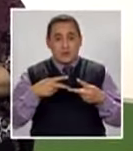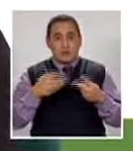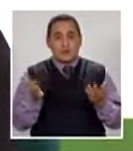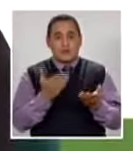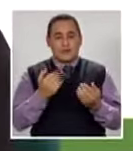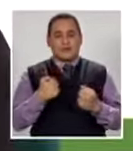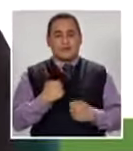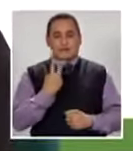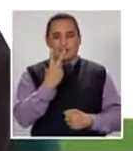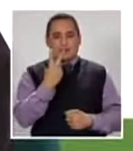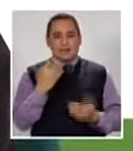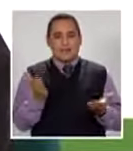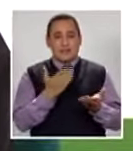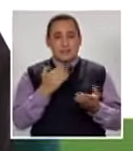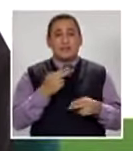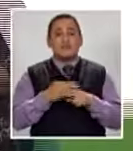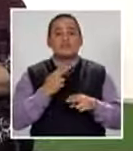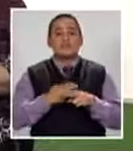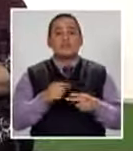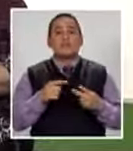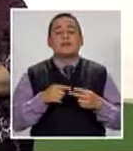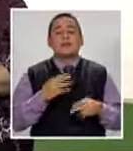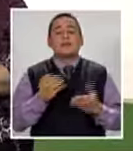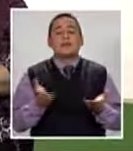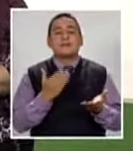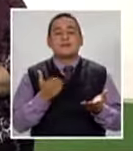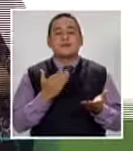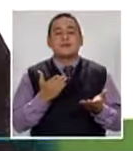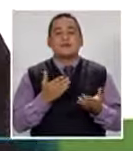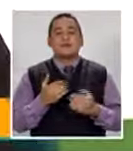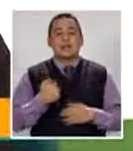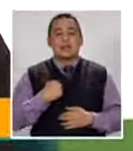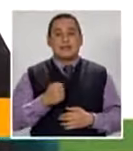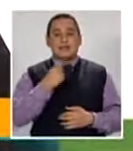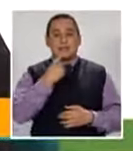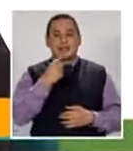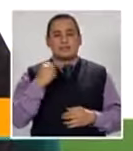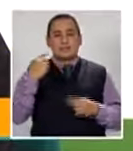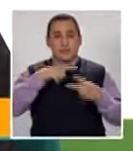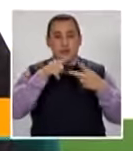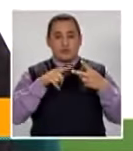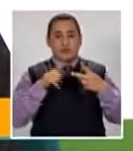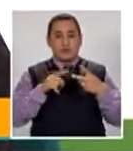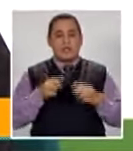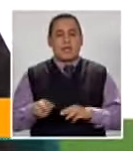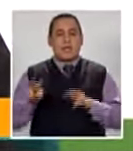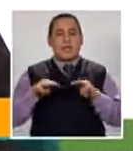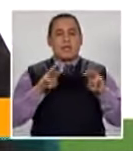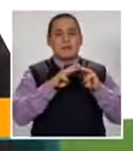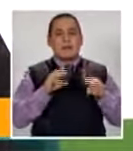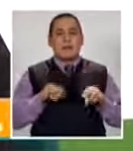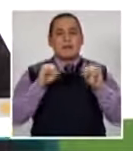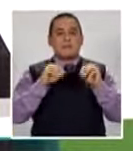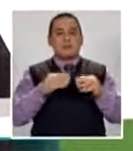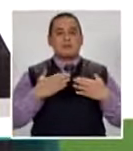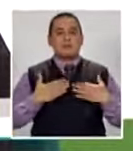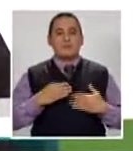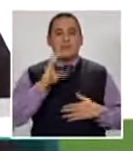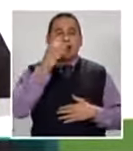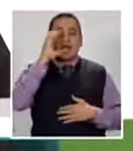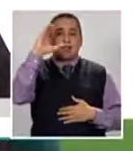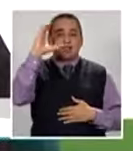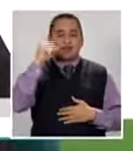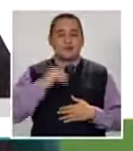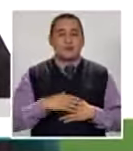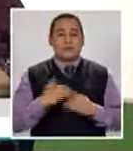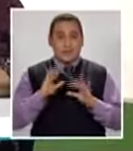Ahora tengo dos Sí ¿Y le has puesto nombre Este segundo poemario? El segundo se llama El Mara ha puesto Mi canto